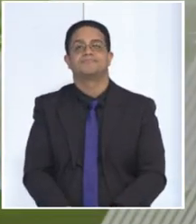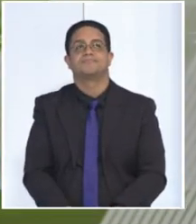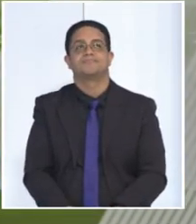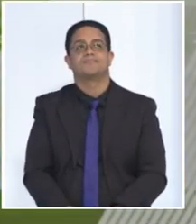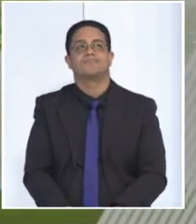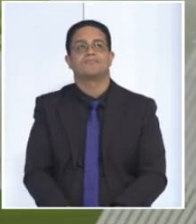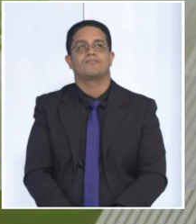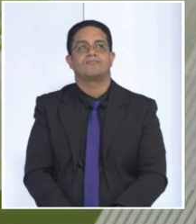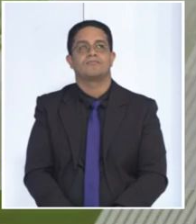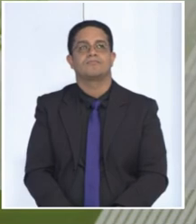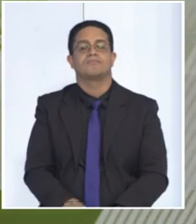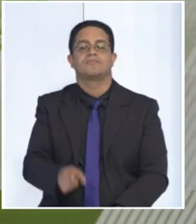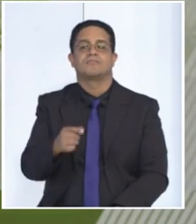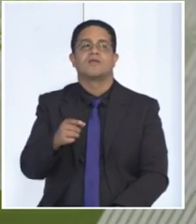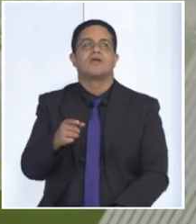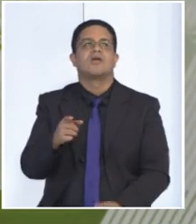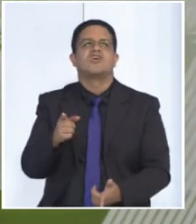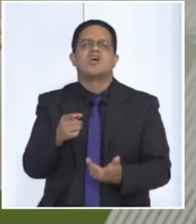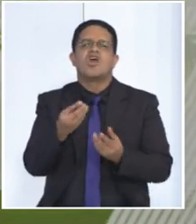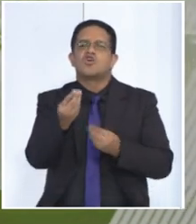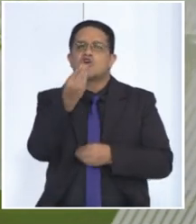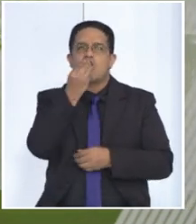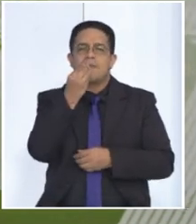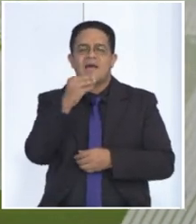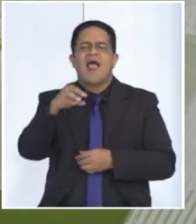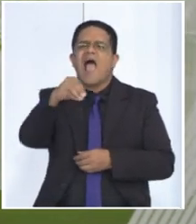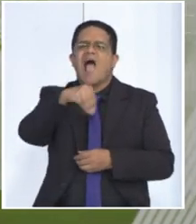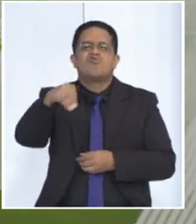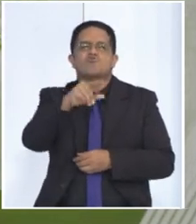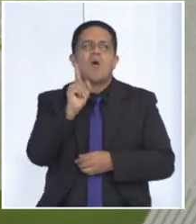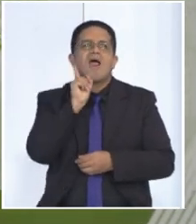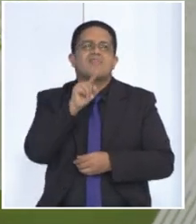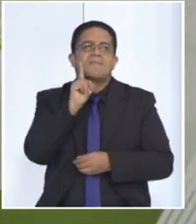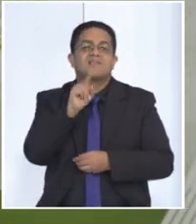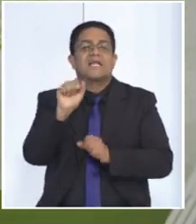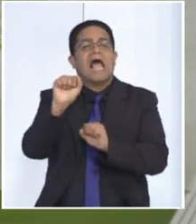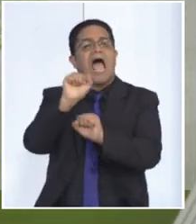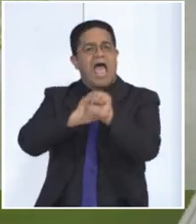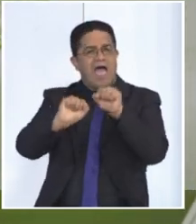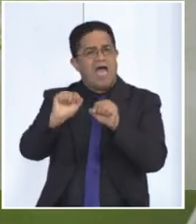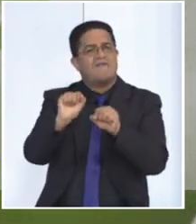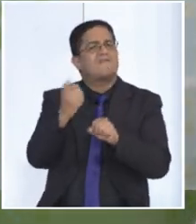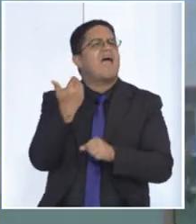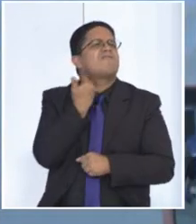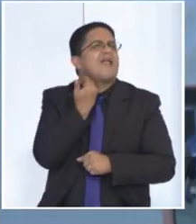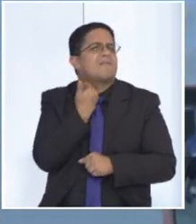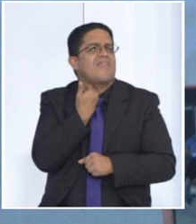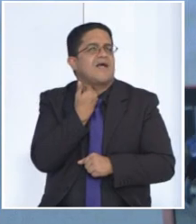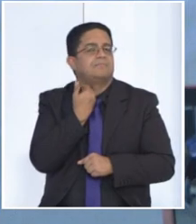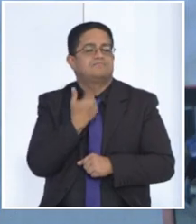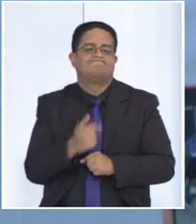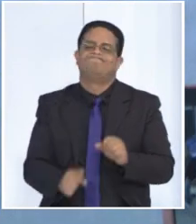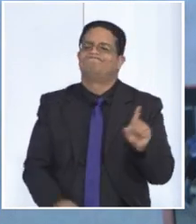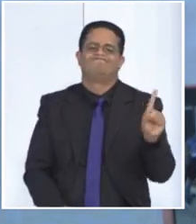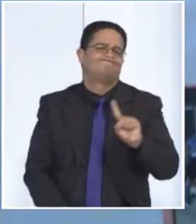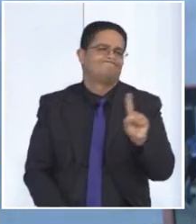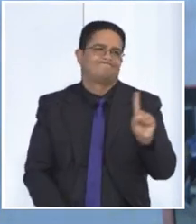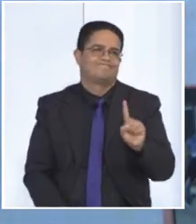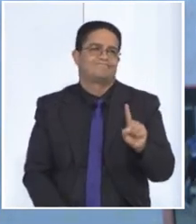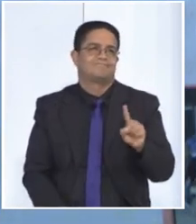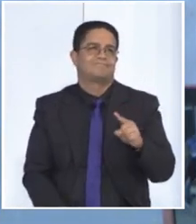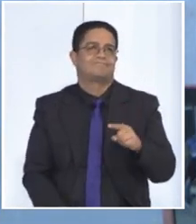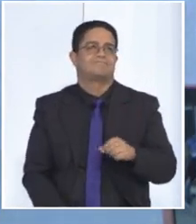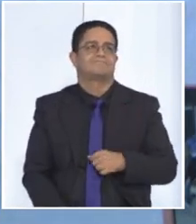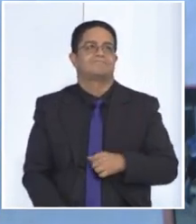Jesús Araú, doctor, ¿consumir adulcorantes previene enfermedades crónicas? No, y ya lo dijo